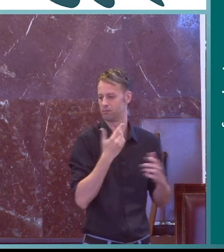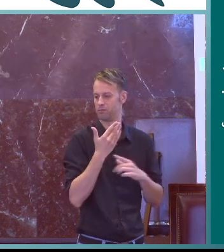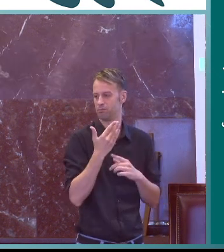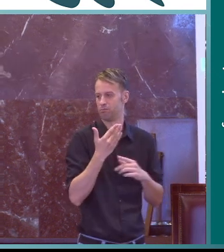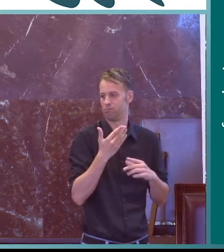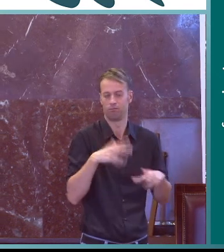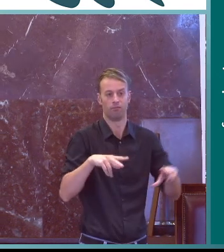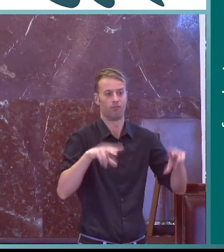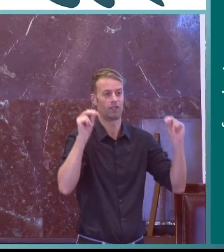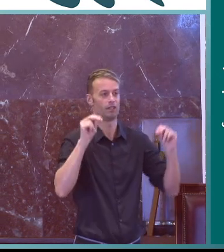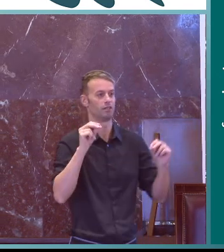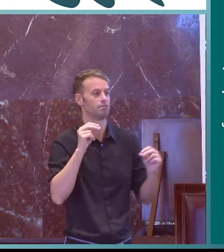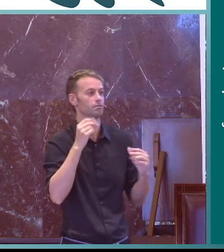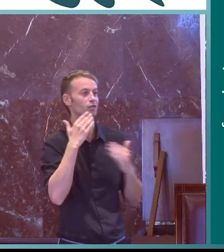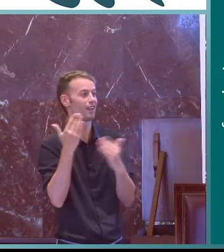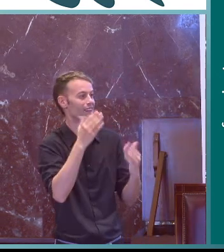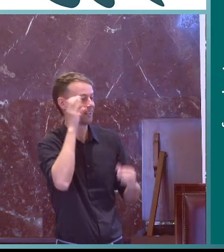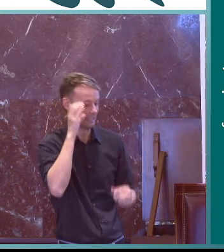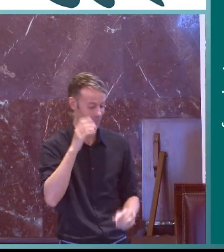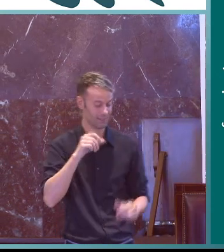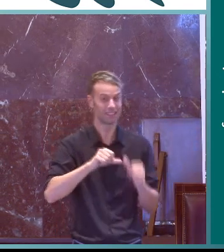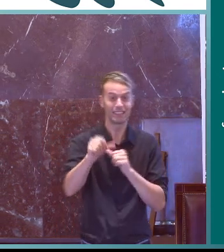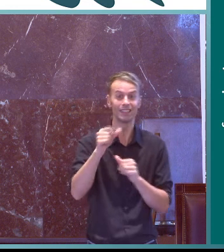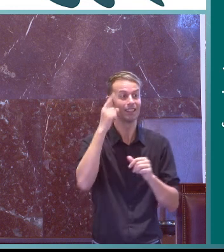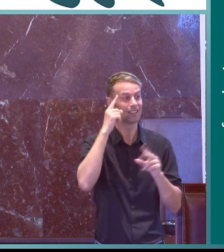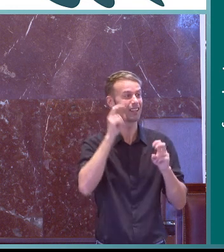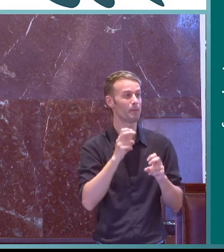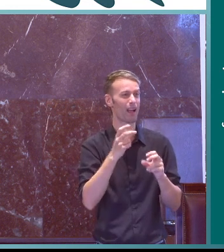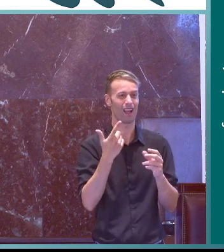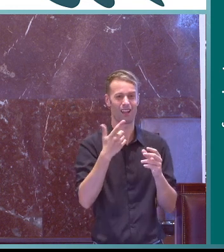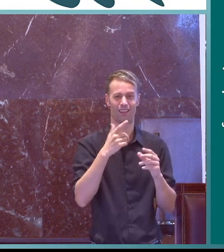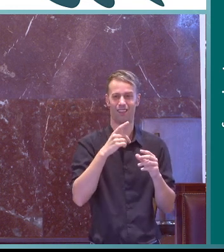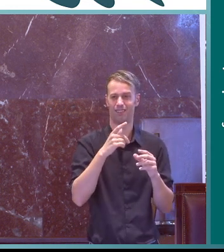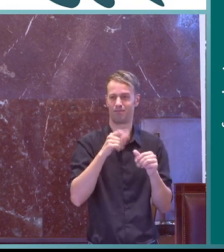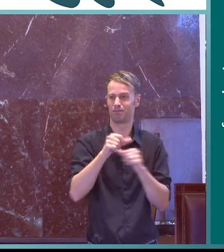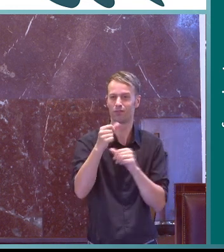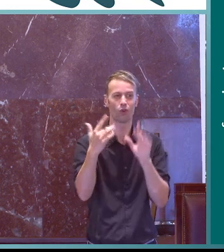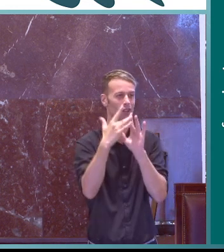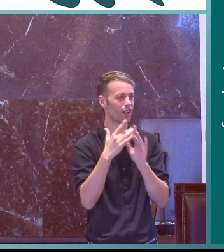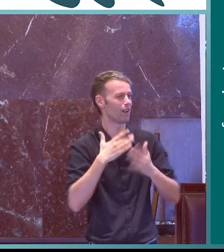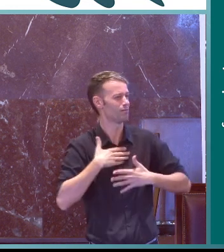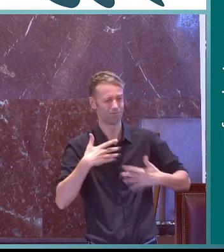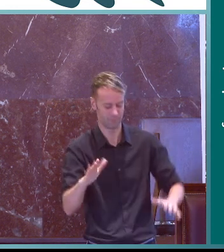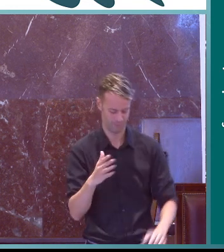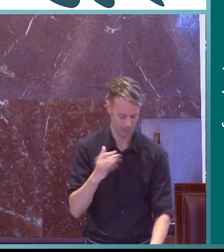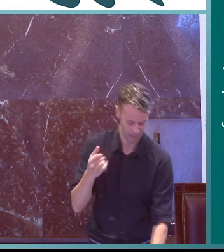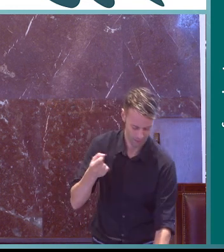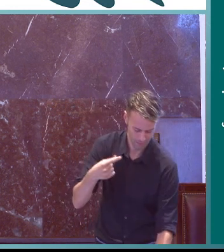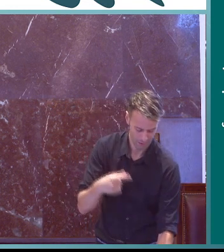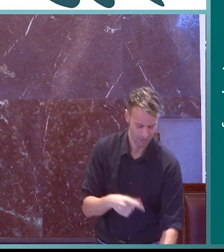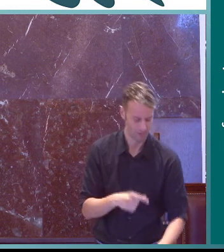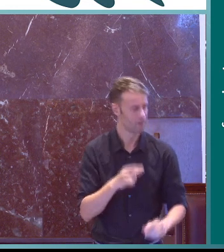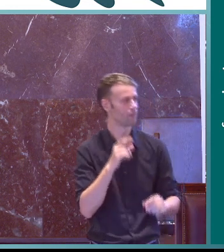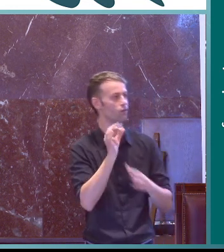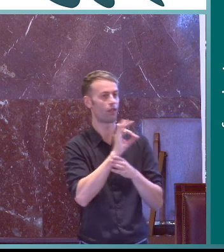es una frase que a mí particularmente me gusta mucho y con ella termino muchas gracias por vuestra atención y si tenéis cualquier o queréis cualquier